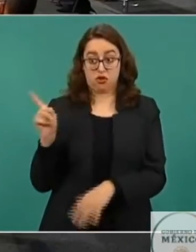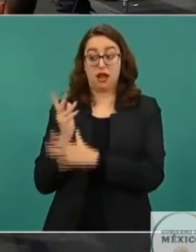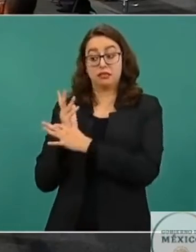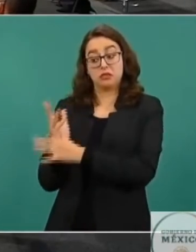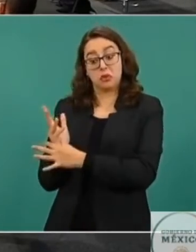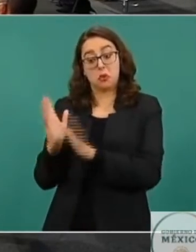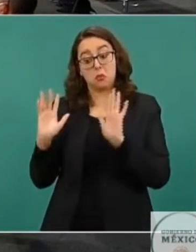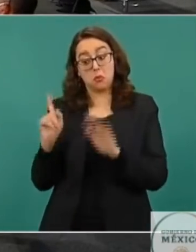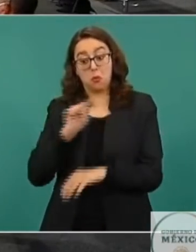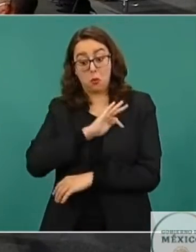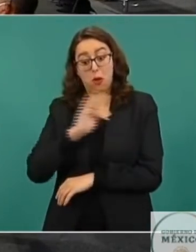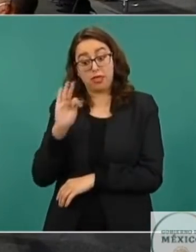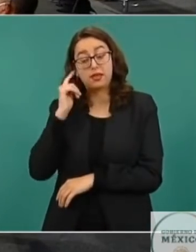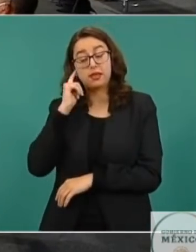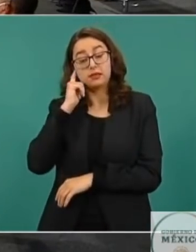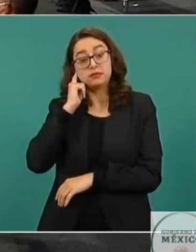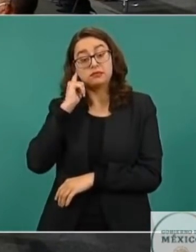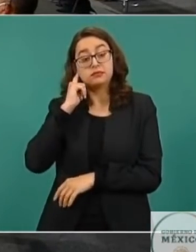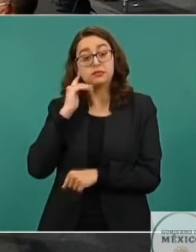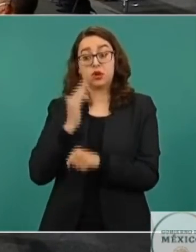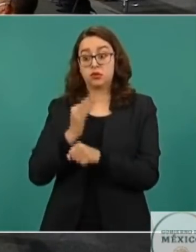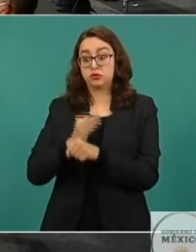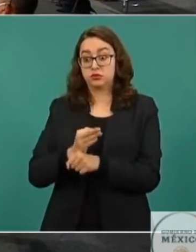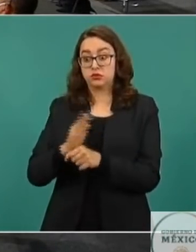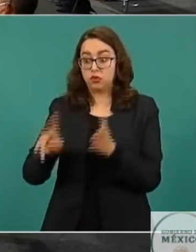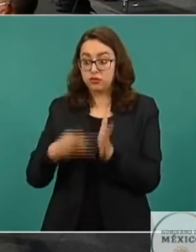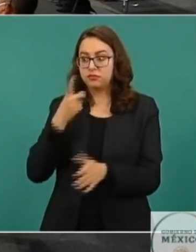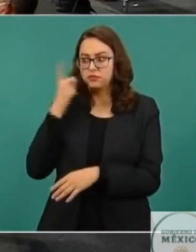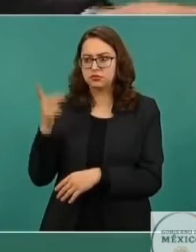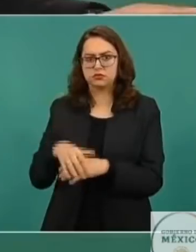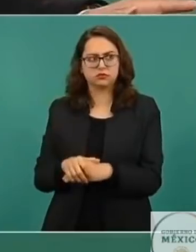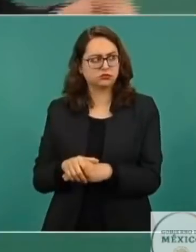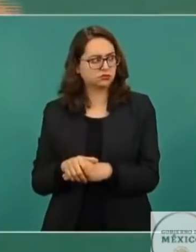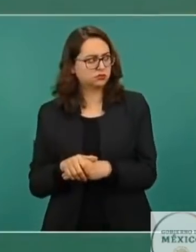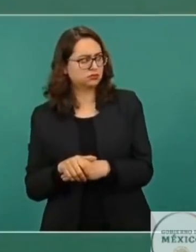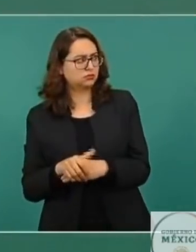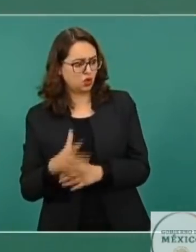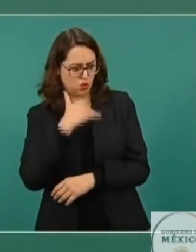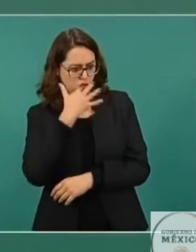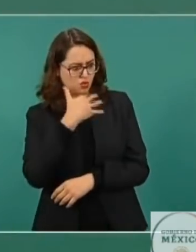Porque Mitt, lo voltea a ver y le dice, el corrupto eres tú.